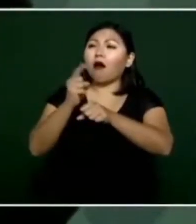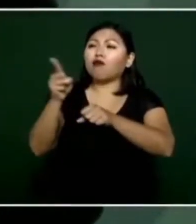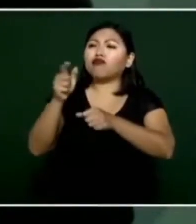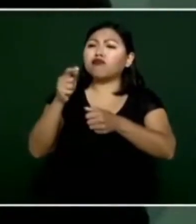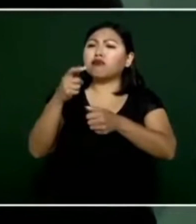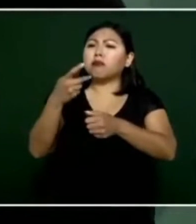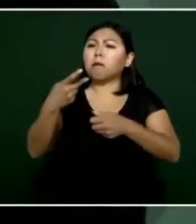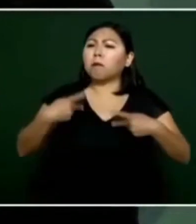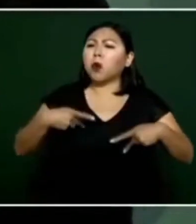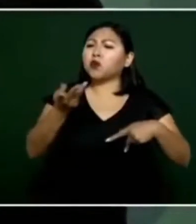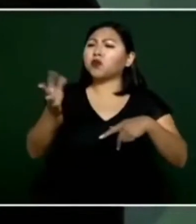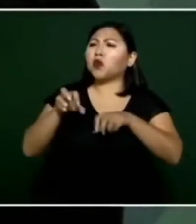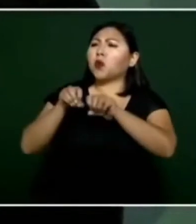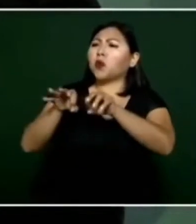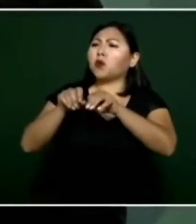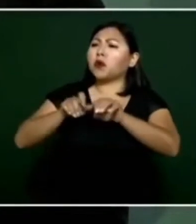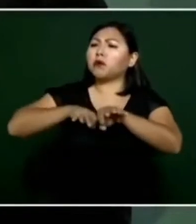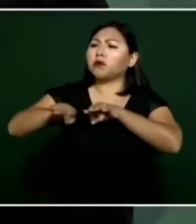ahora